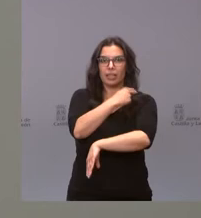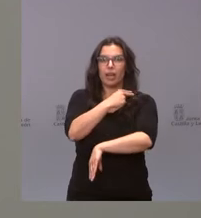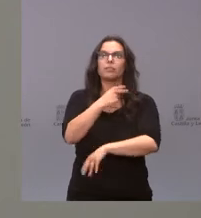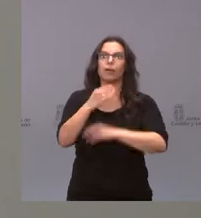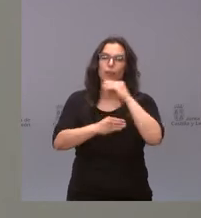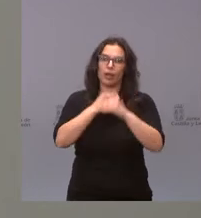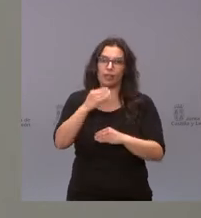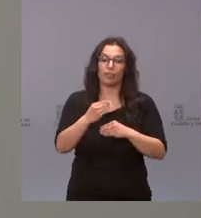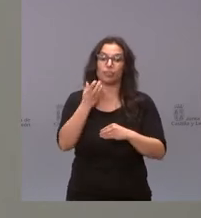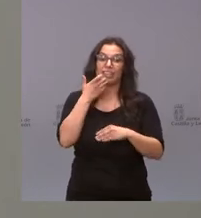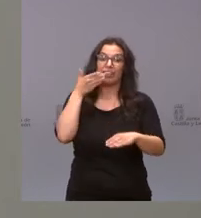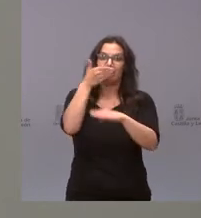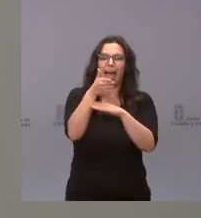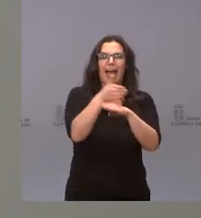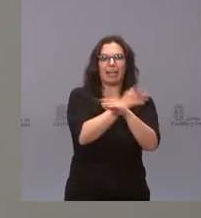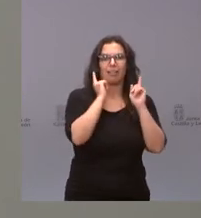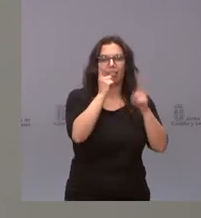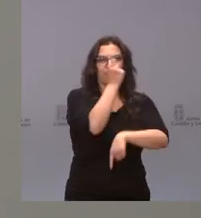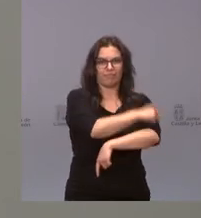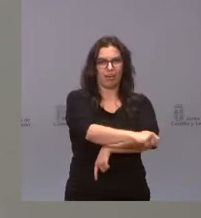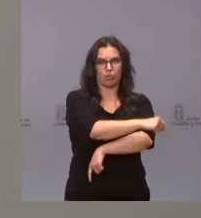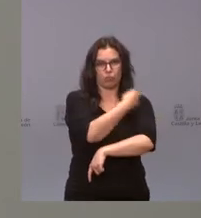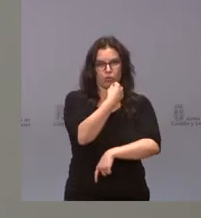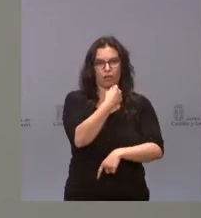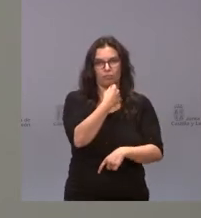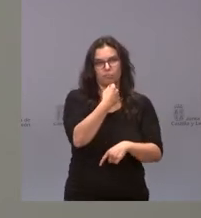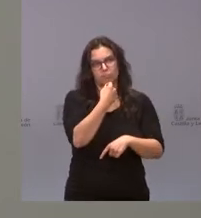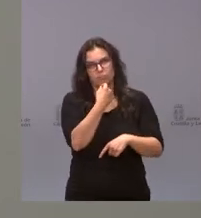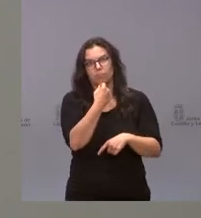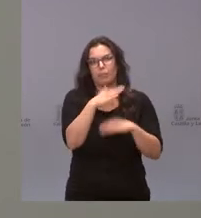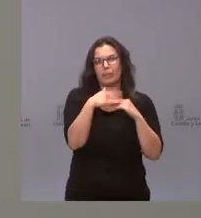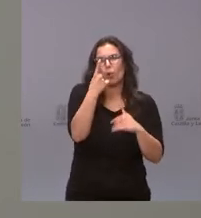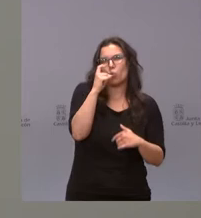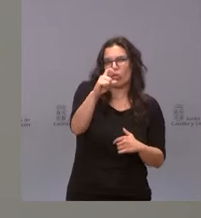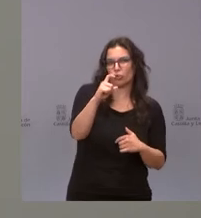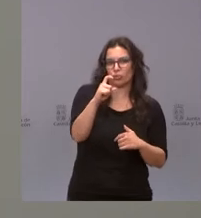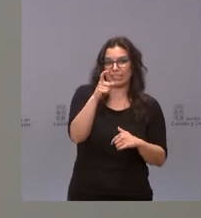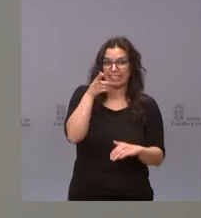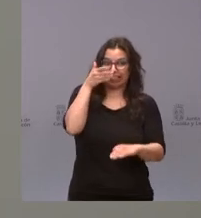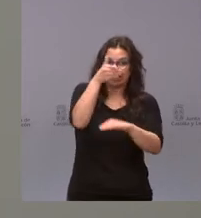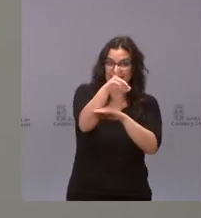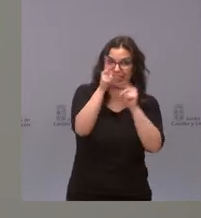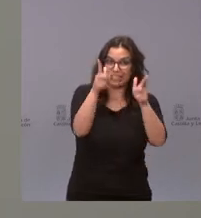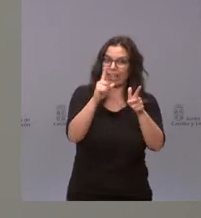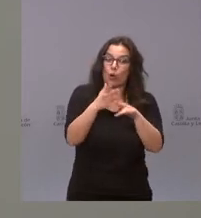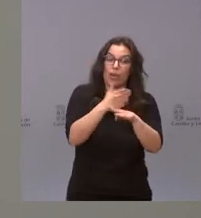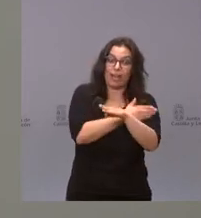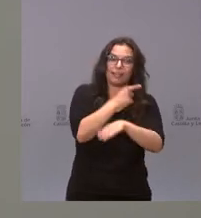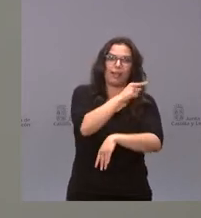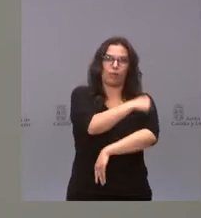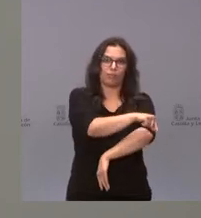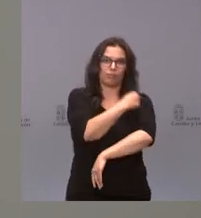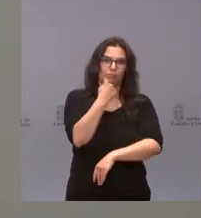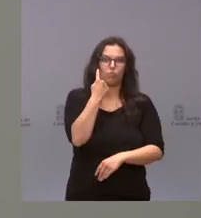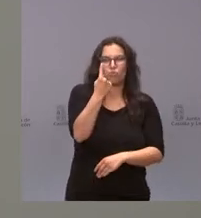vacunación de los mismos antes de que entren, por lo menos con una dosis antes de que entren en los centros.